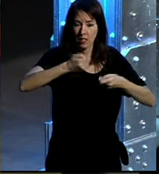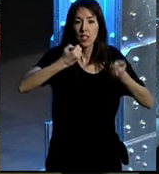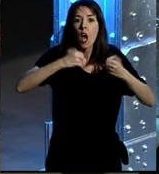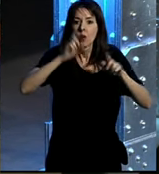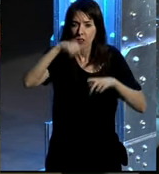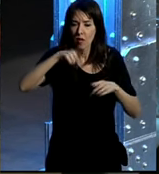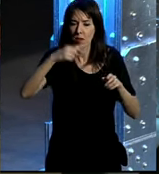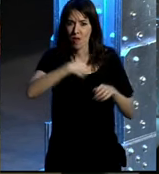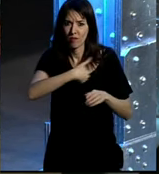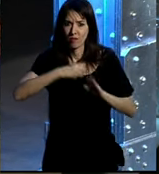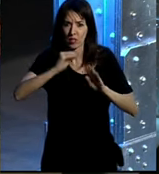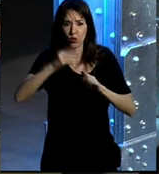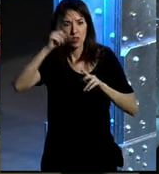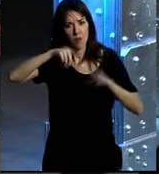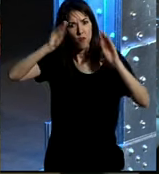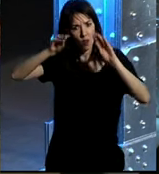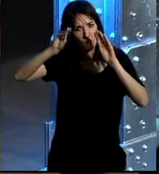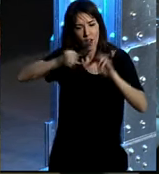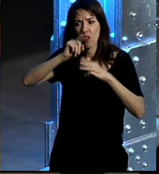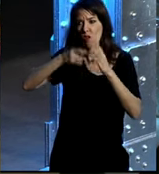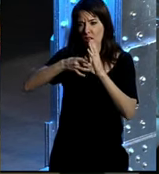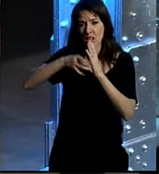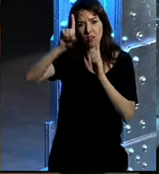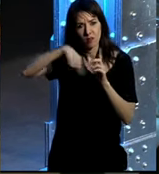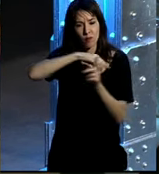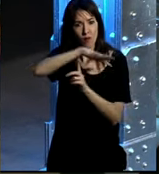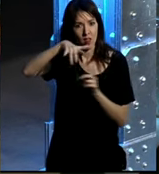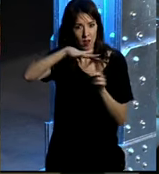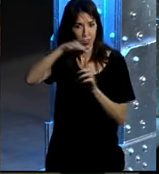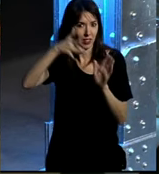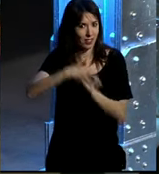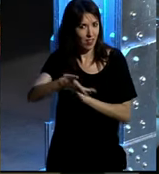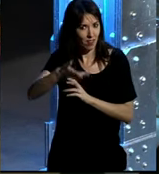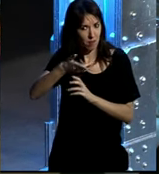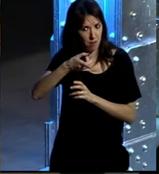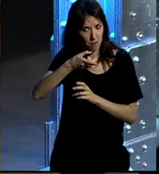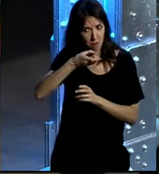desempeñado funciones de formación, de calidad y de medio ambiente, si no estoy mal informado.